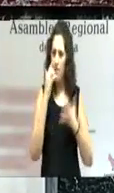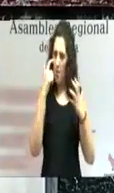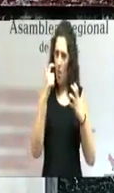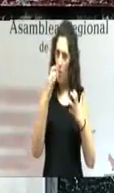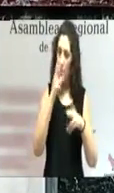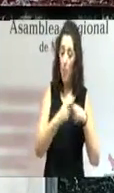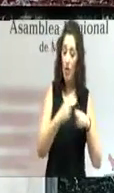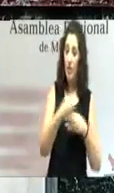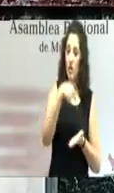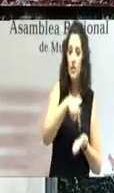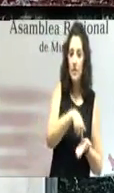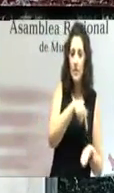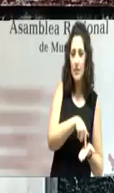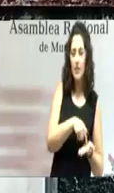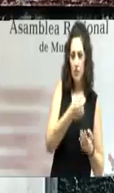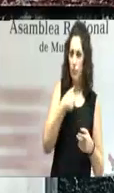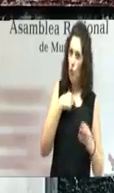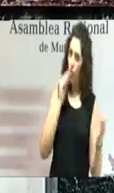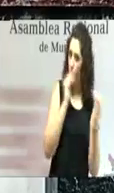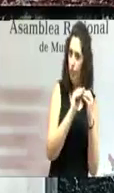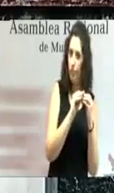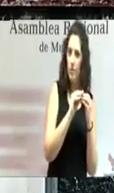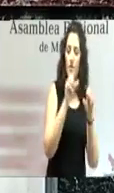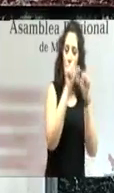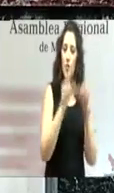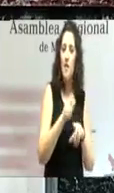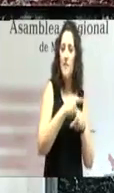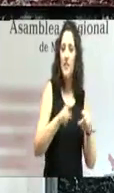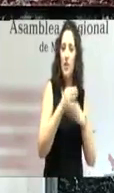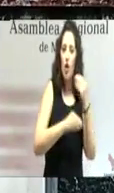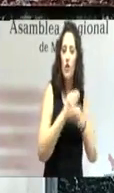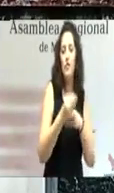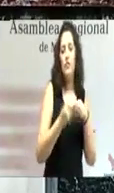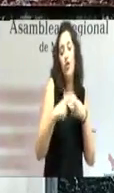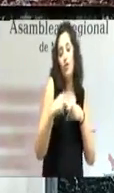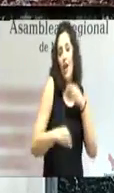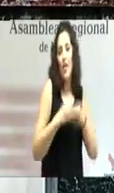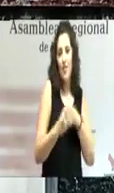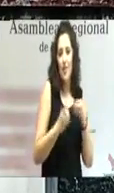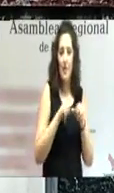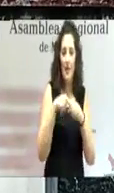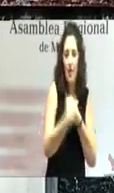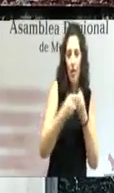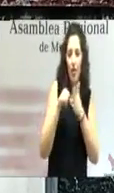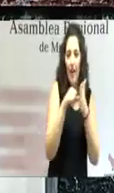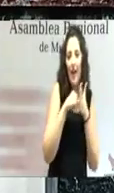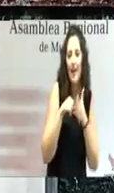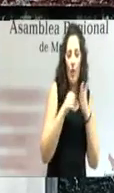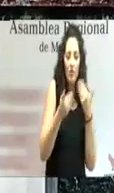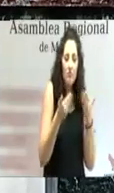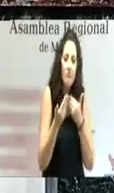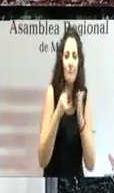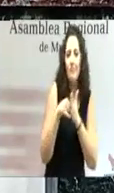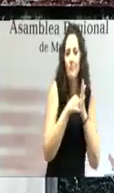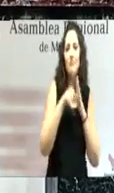exige, y lo comparto, una manera diferente de hacer las cosas, desde la participación, la cercanía, la proximidad, como he dicho antes,